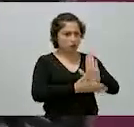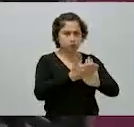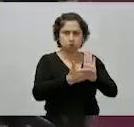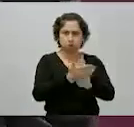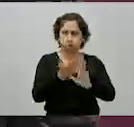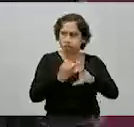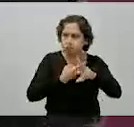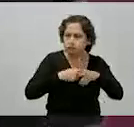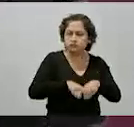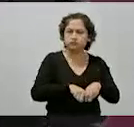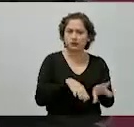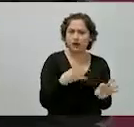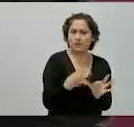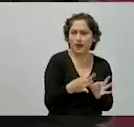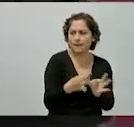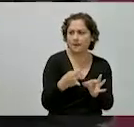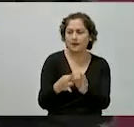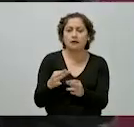están los trenes.